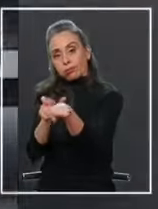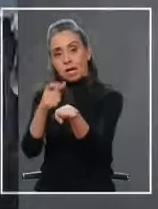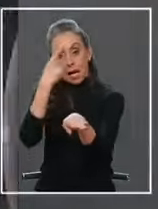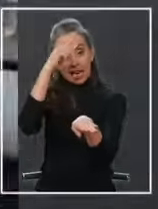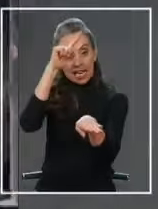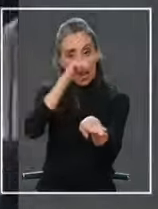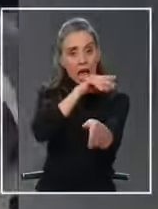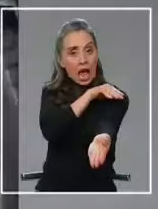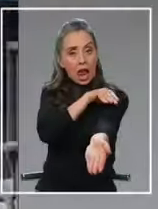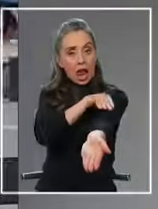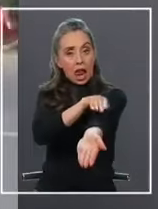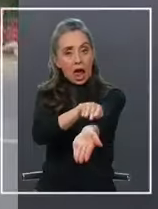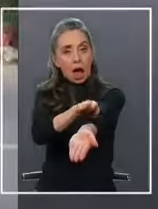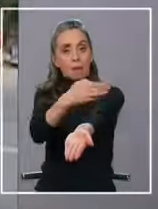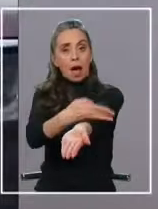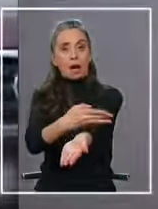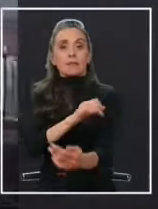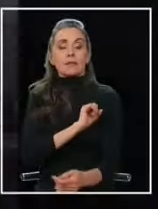Calama hasta Santiago